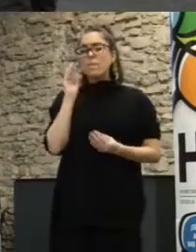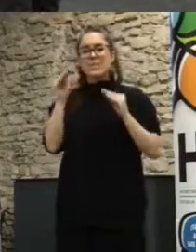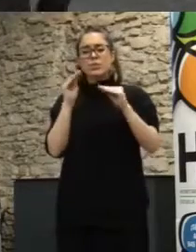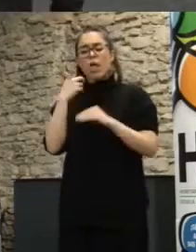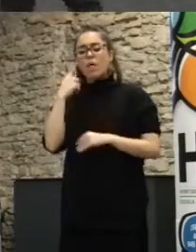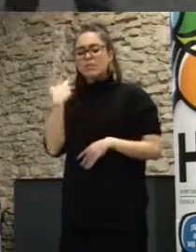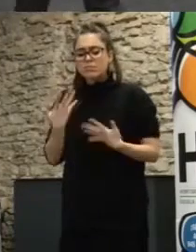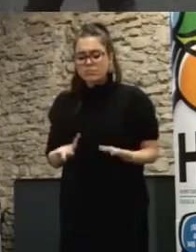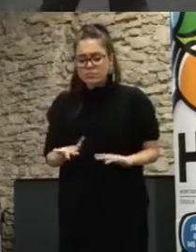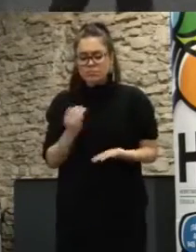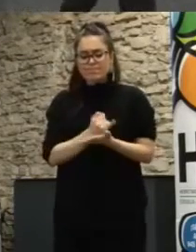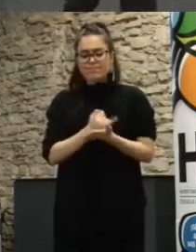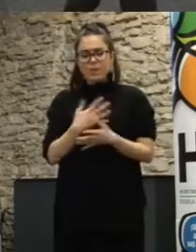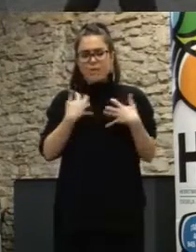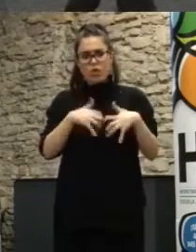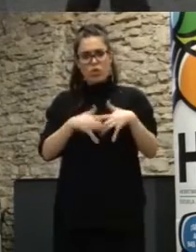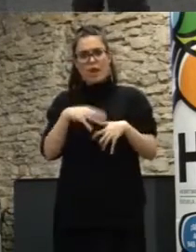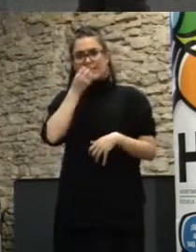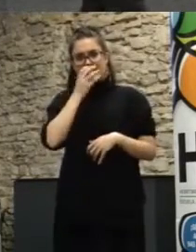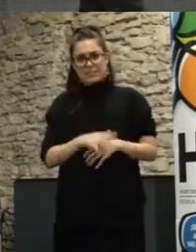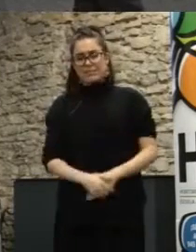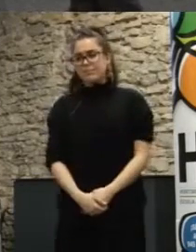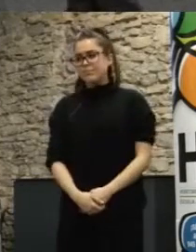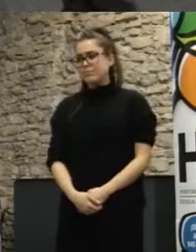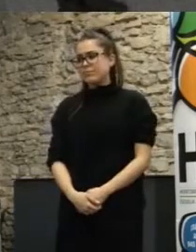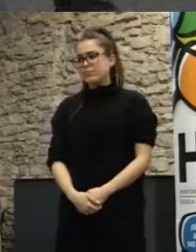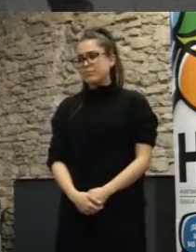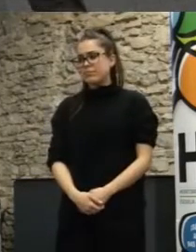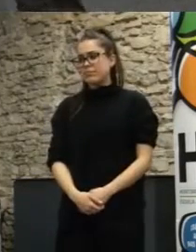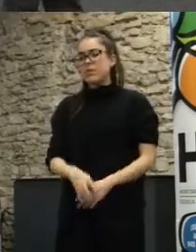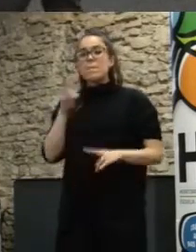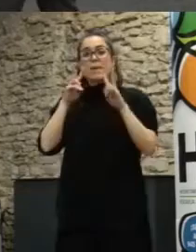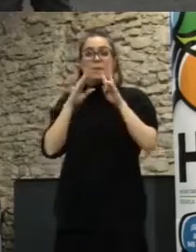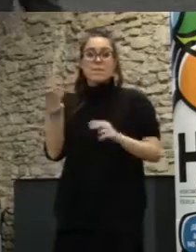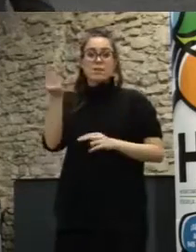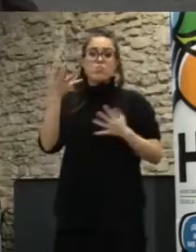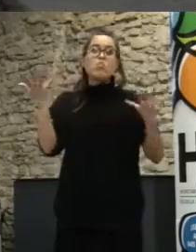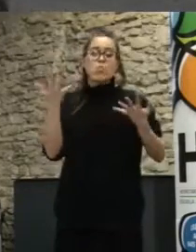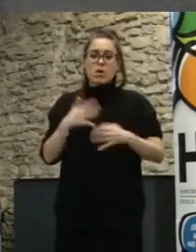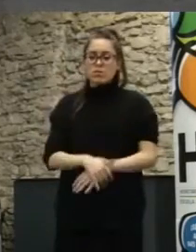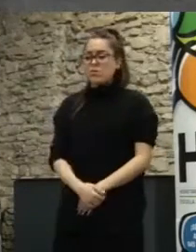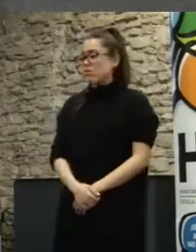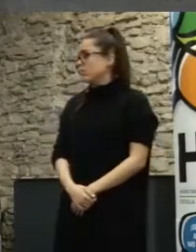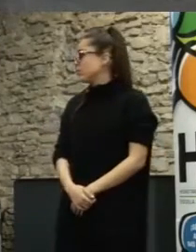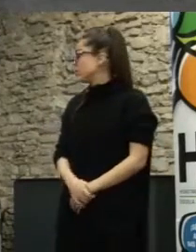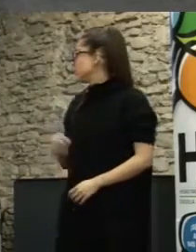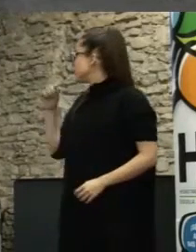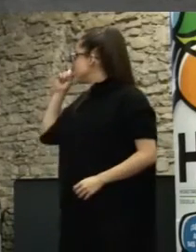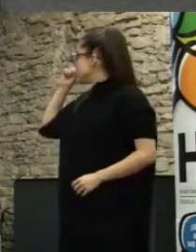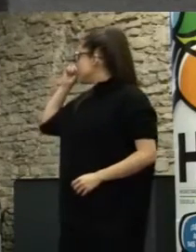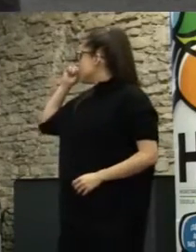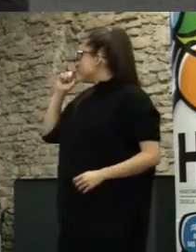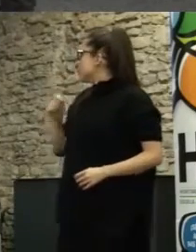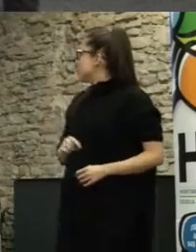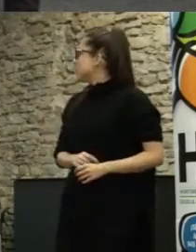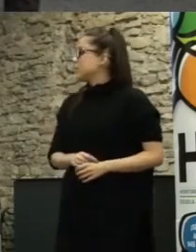comparar uno y otro y de esta manera vamos a ver cuál es el mejor de ellos ¿no? y a partir de ahí si